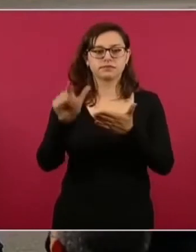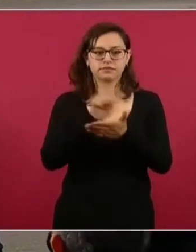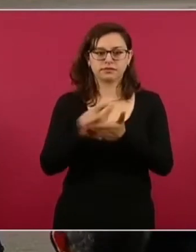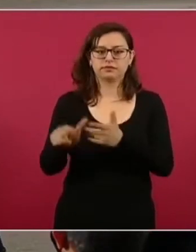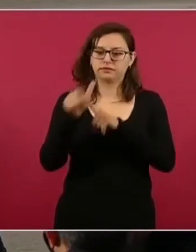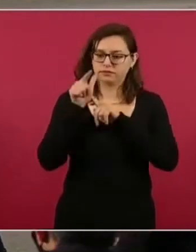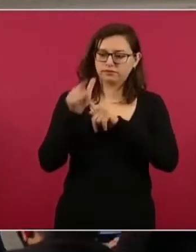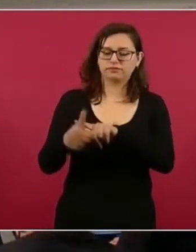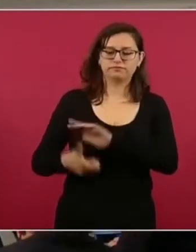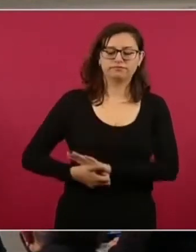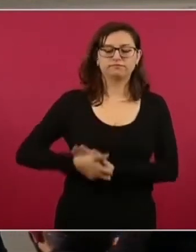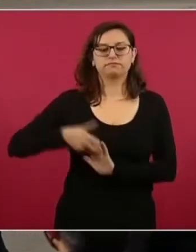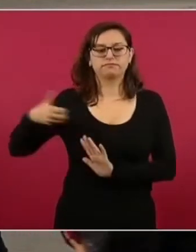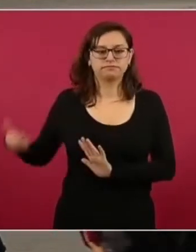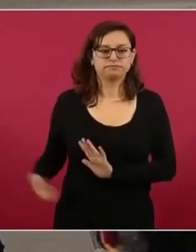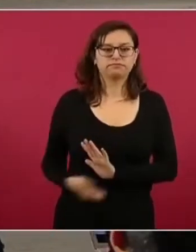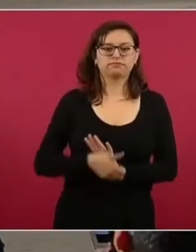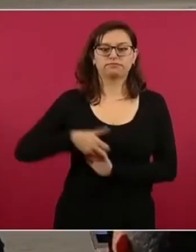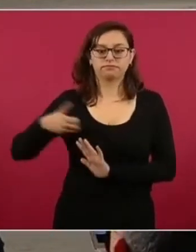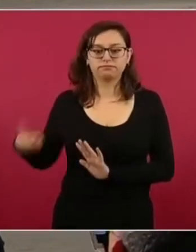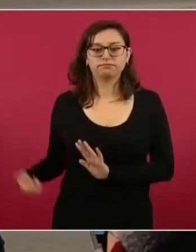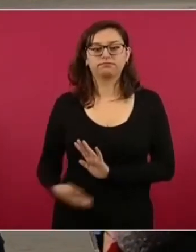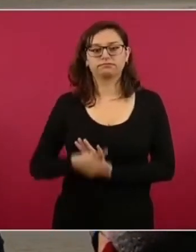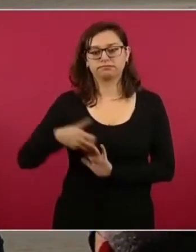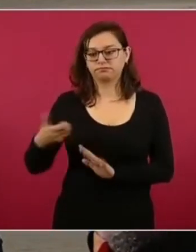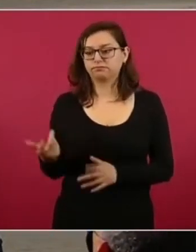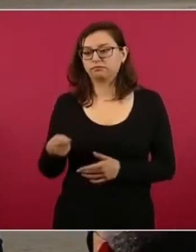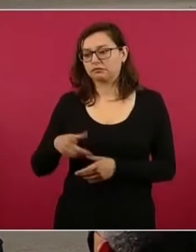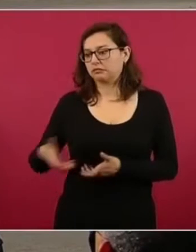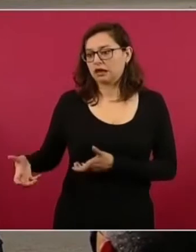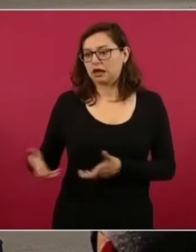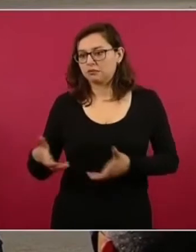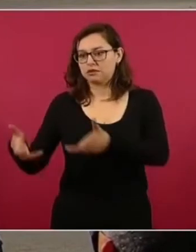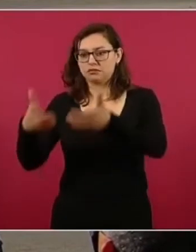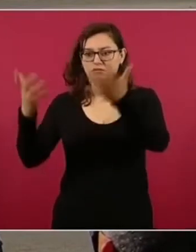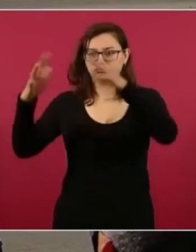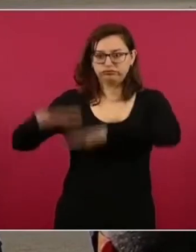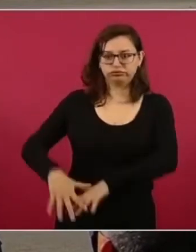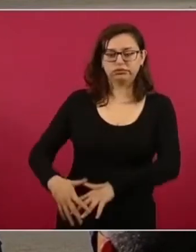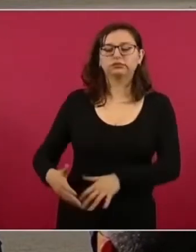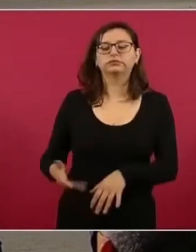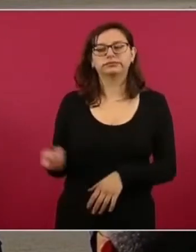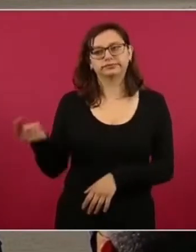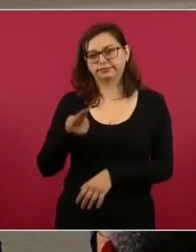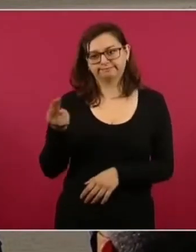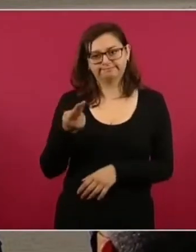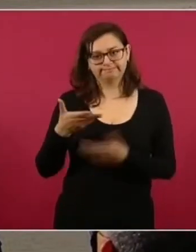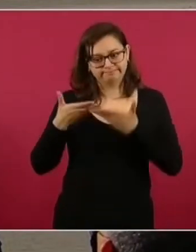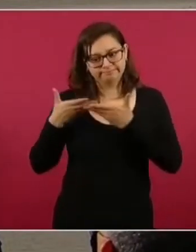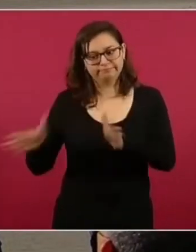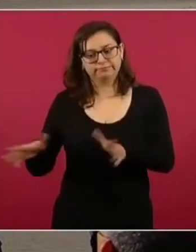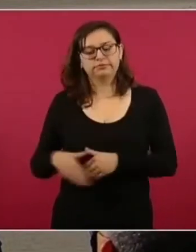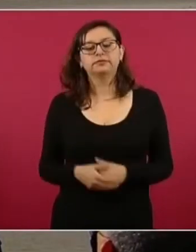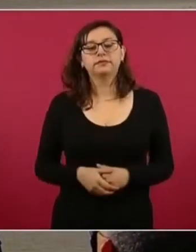trabajos con maquinaria sobre los caminos que quedaron obstruidos. Continuamos con cuatro